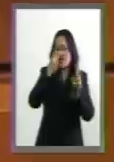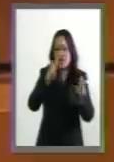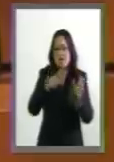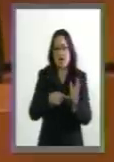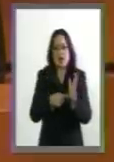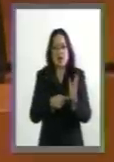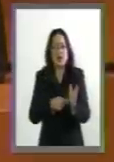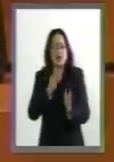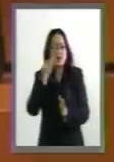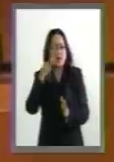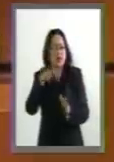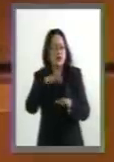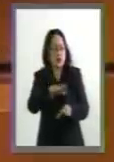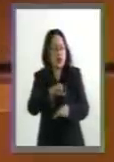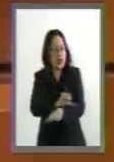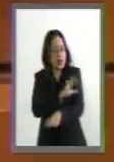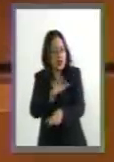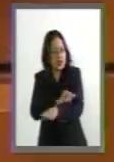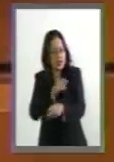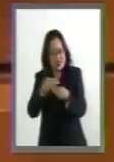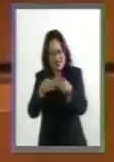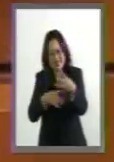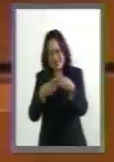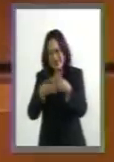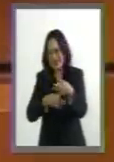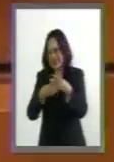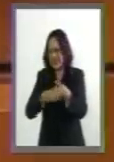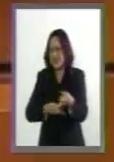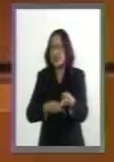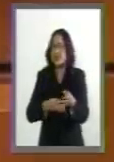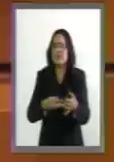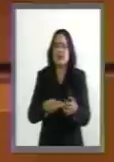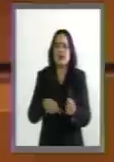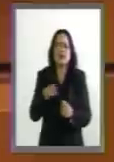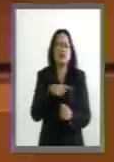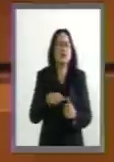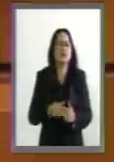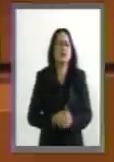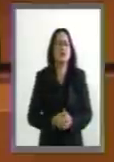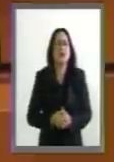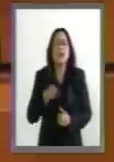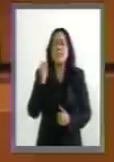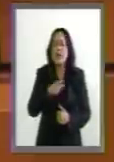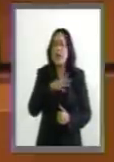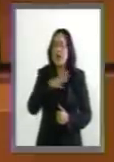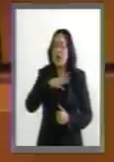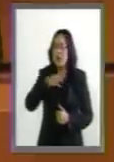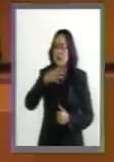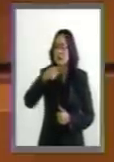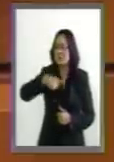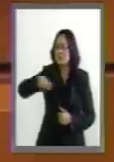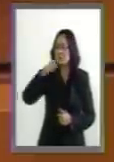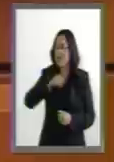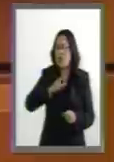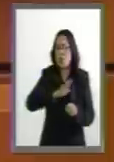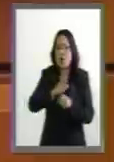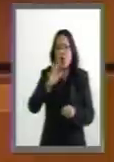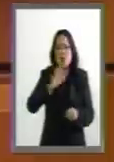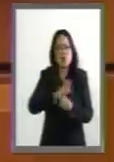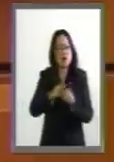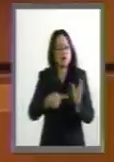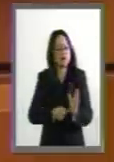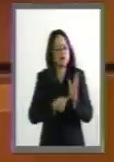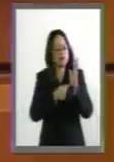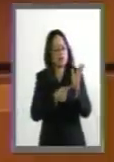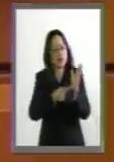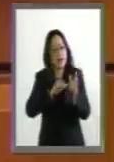energéticas, etcétera, también se mintió y así es como han estado destruyendo a este